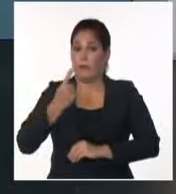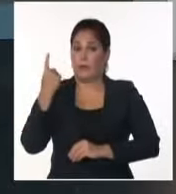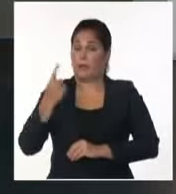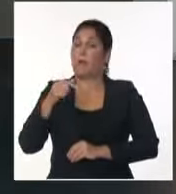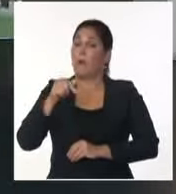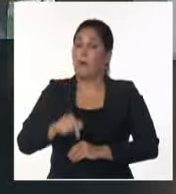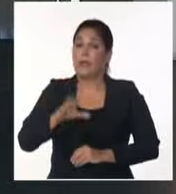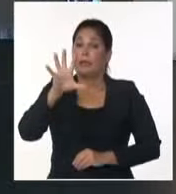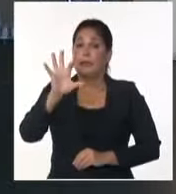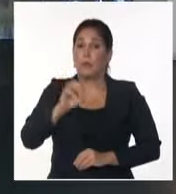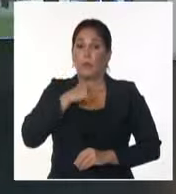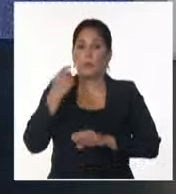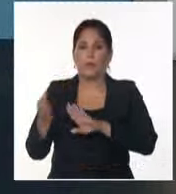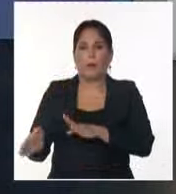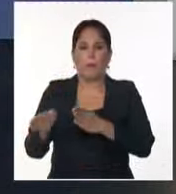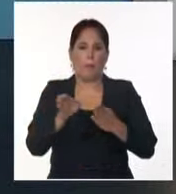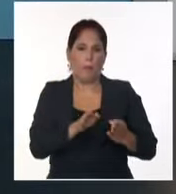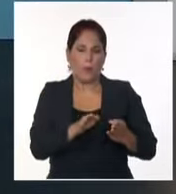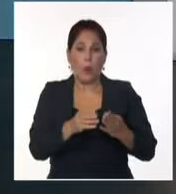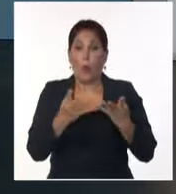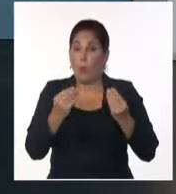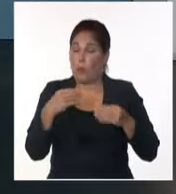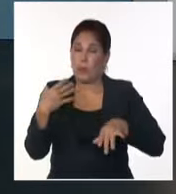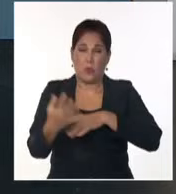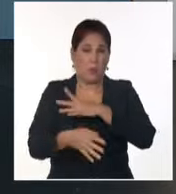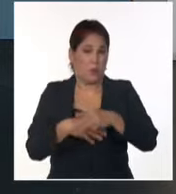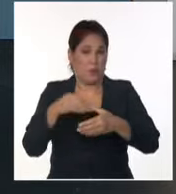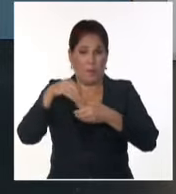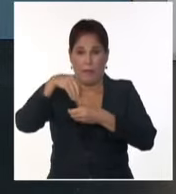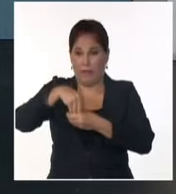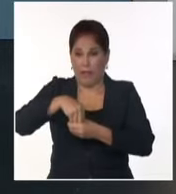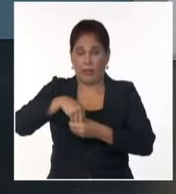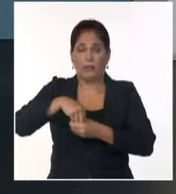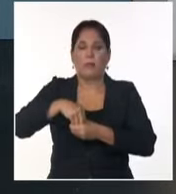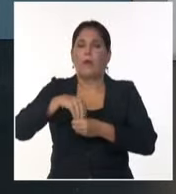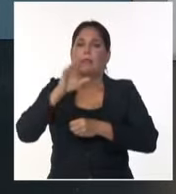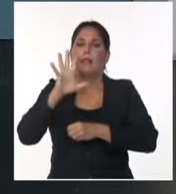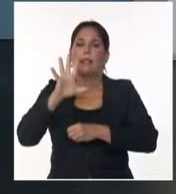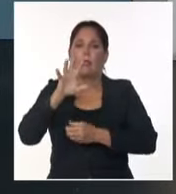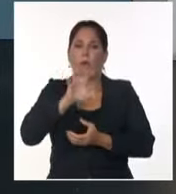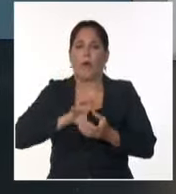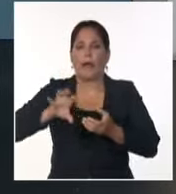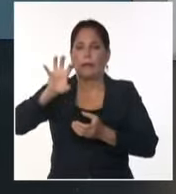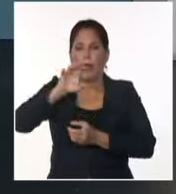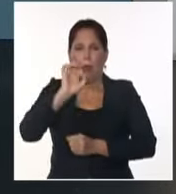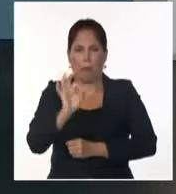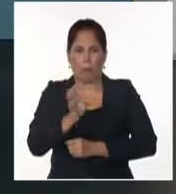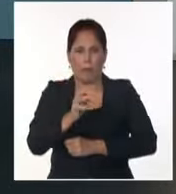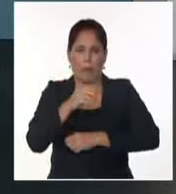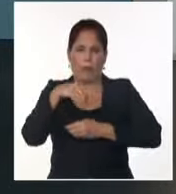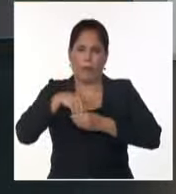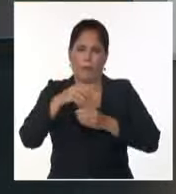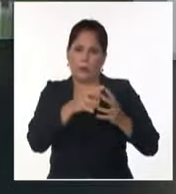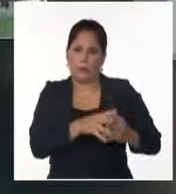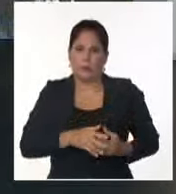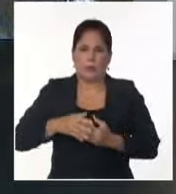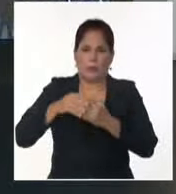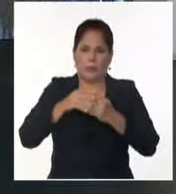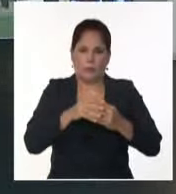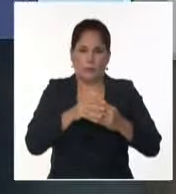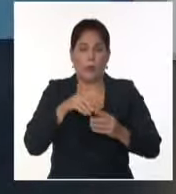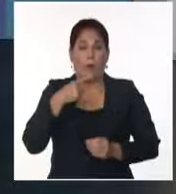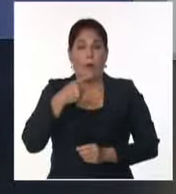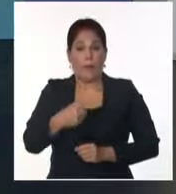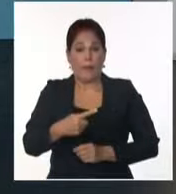más de 50 fallecidos y grandes estragos en las infraestructuras de 5 estados del sureste de Estados Unidos. Según los últimos